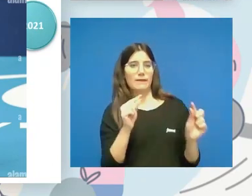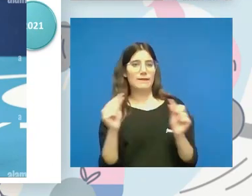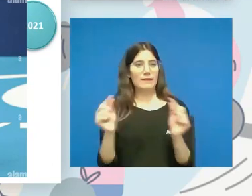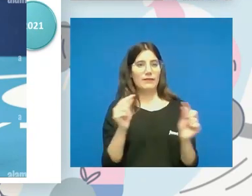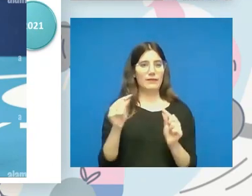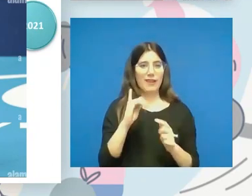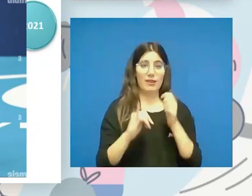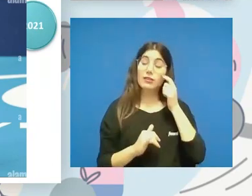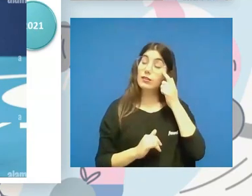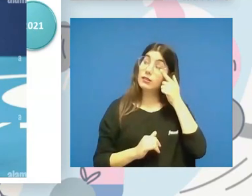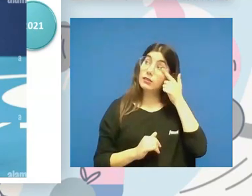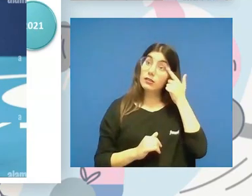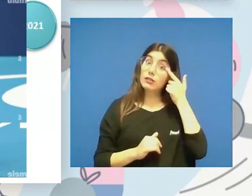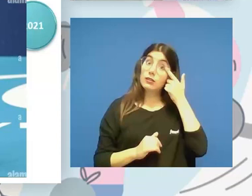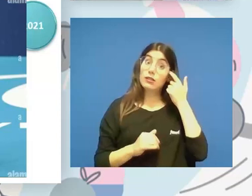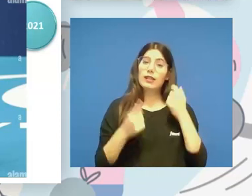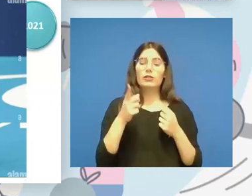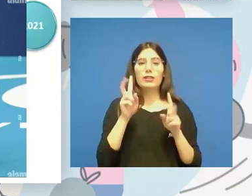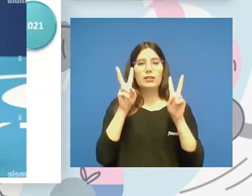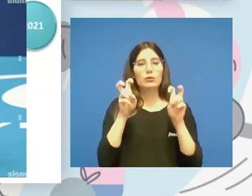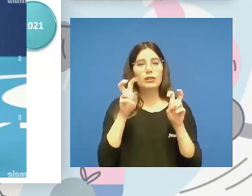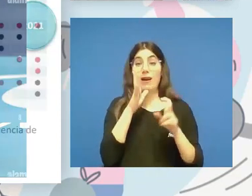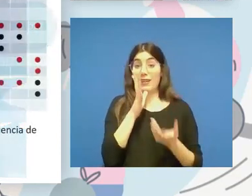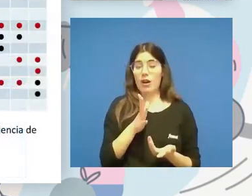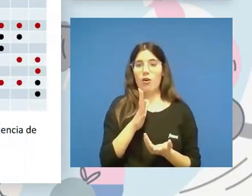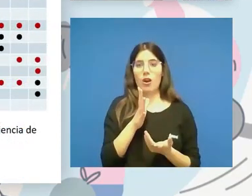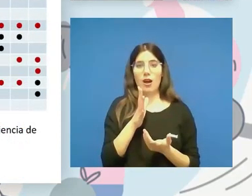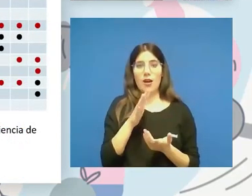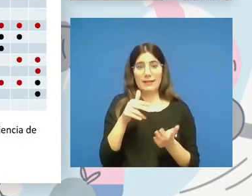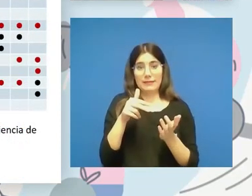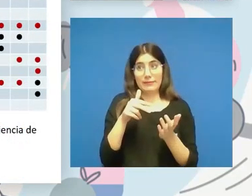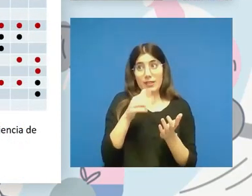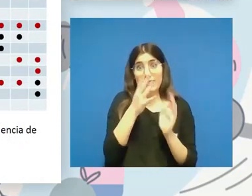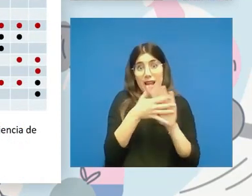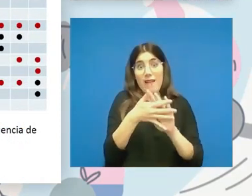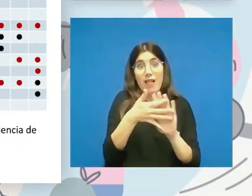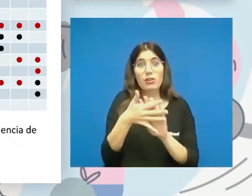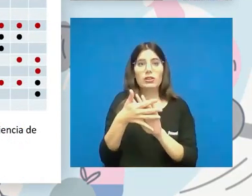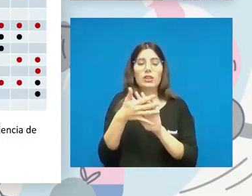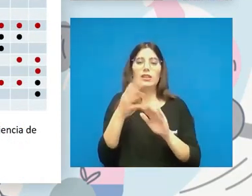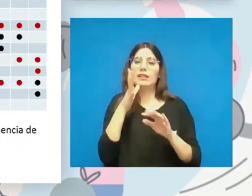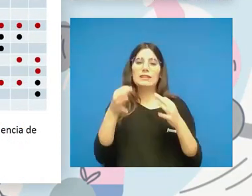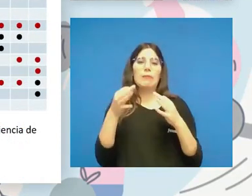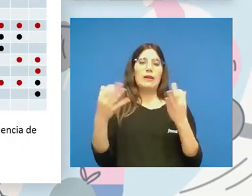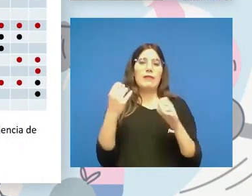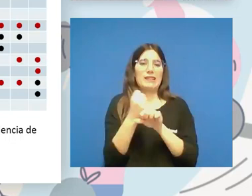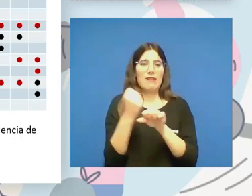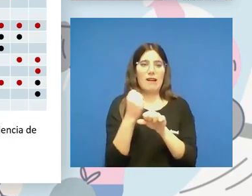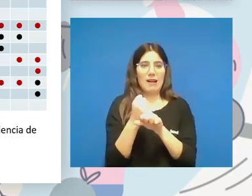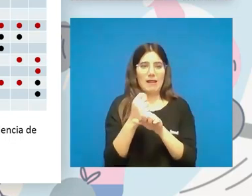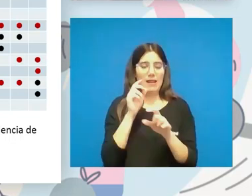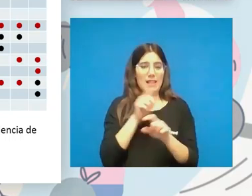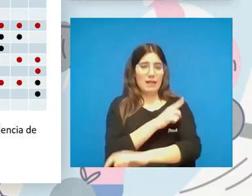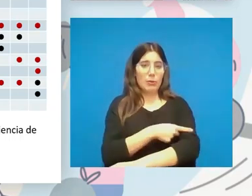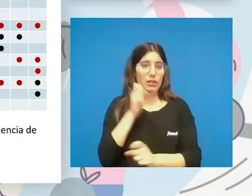terapéutica, etc. Entonces, son elementos que también están hoy en día y que tenemos que trabajar siempre el deporte desde ese punto de